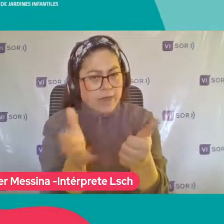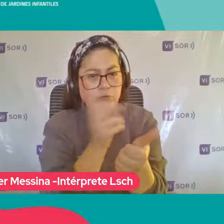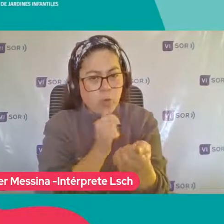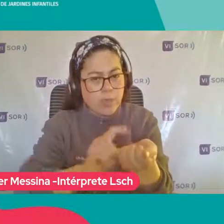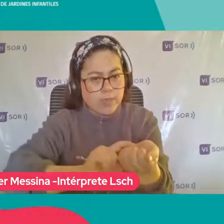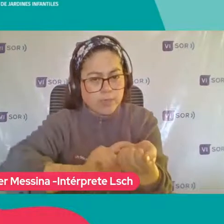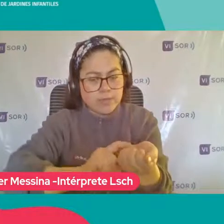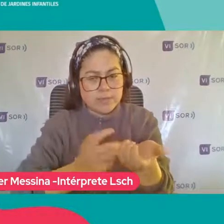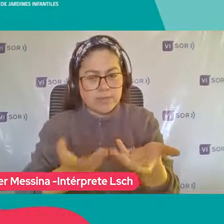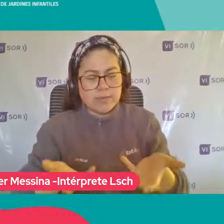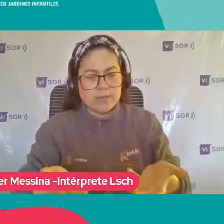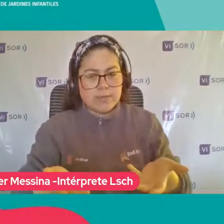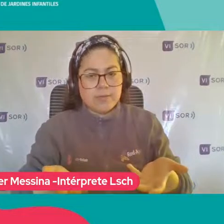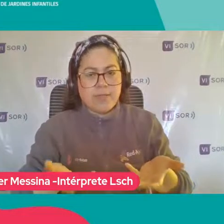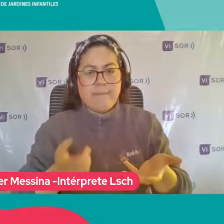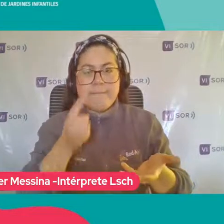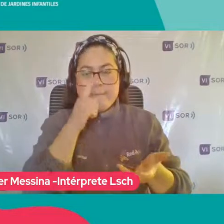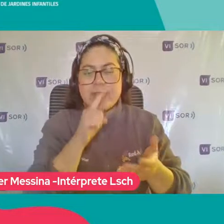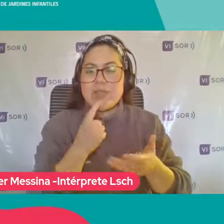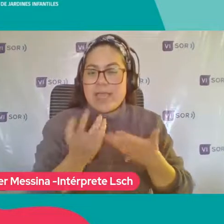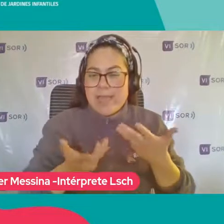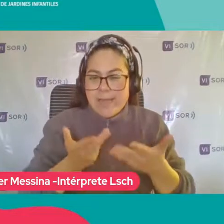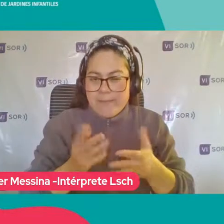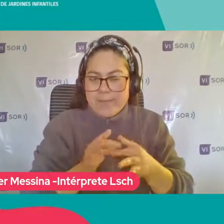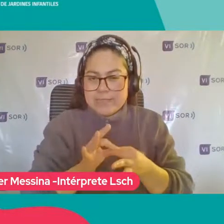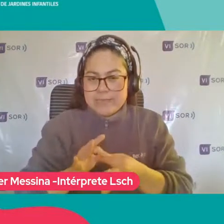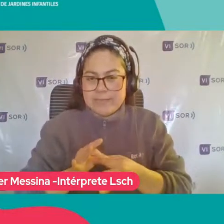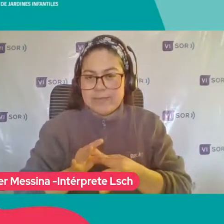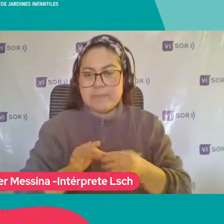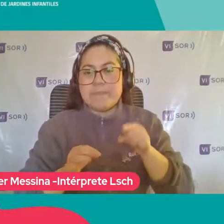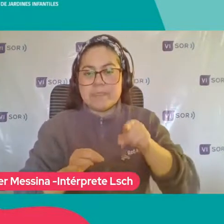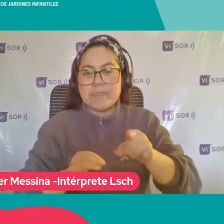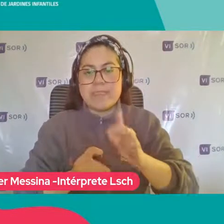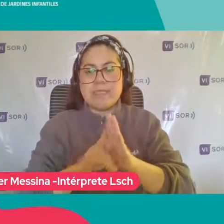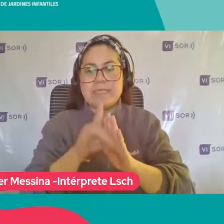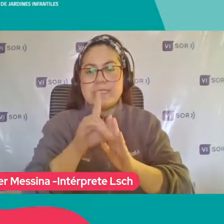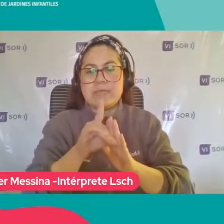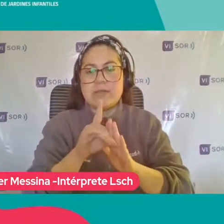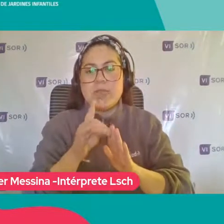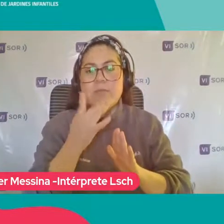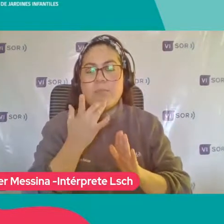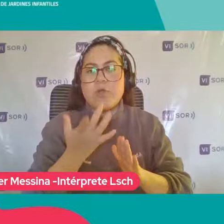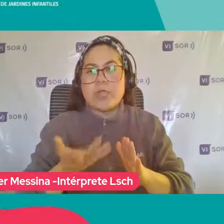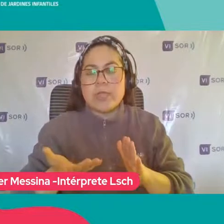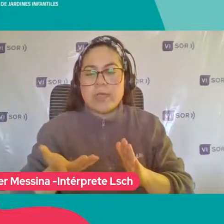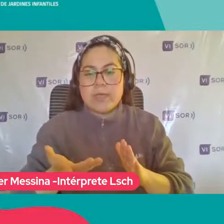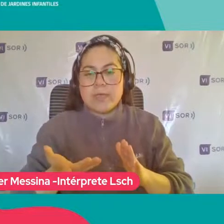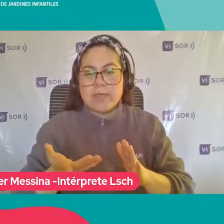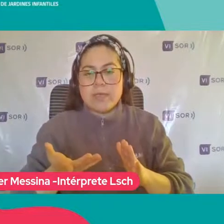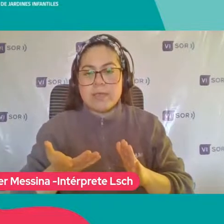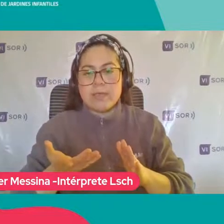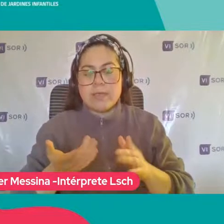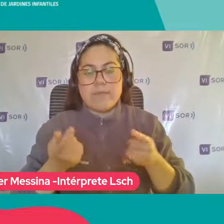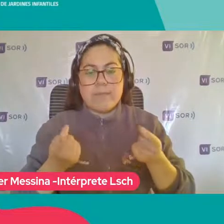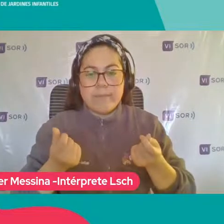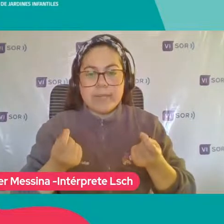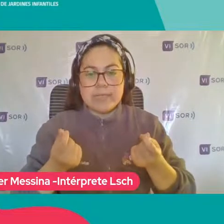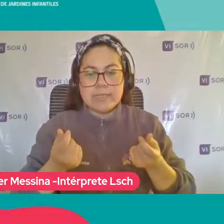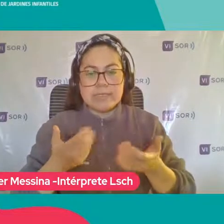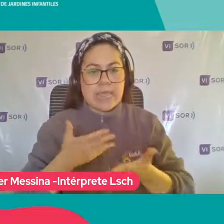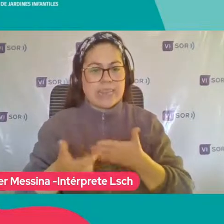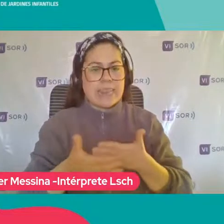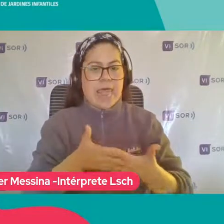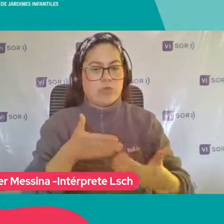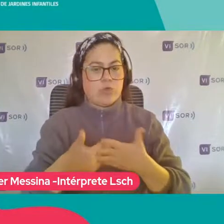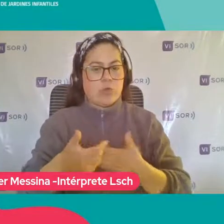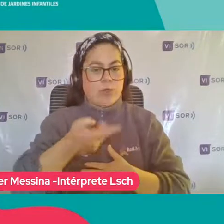Y claro ¿Qué pasa? Que en el fondo Esta conducta se desarrolla Porque es como Una A ver Una conducta Muy innata